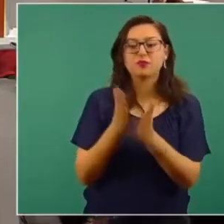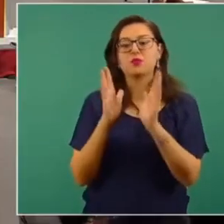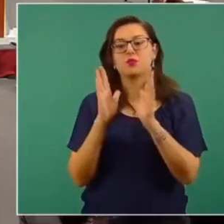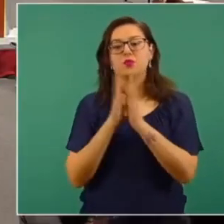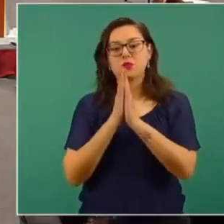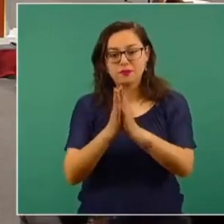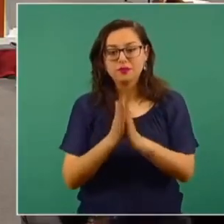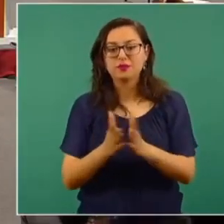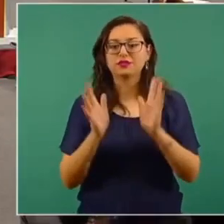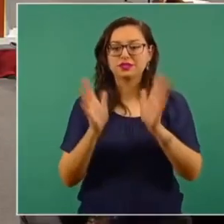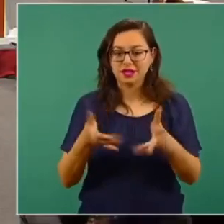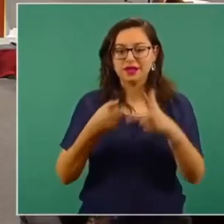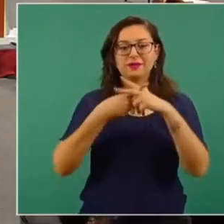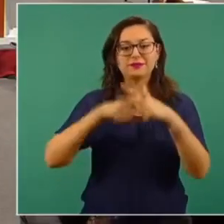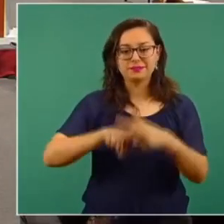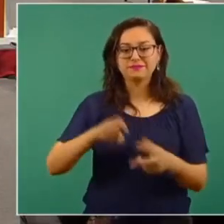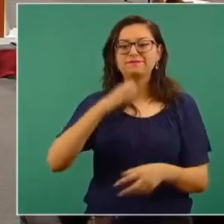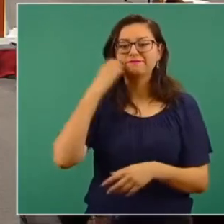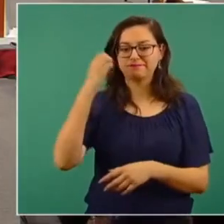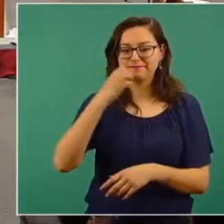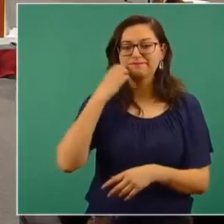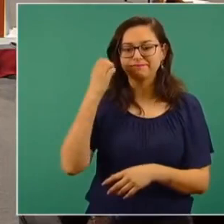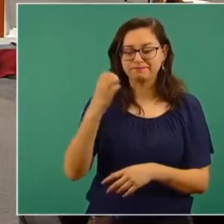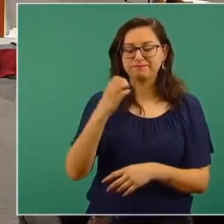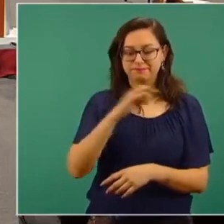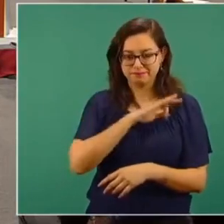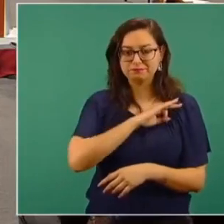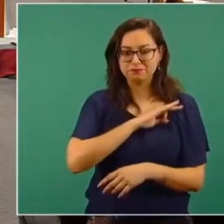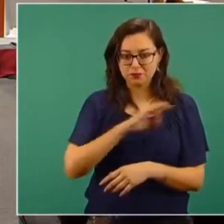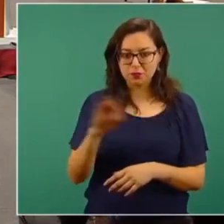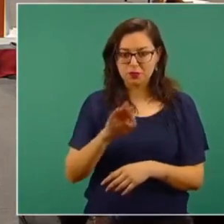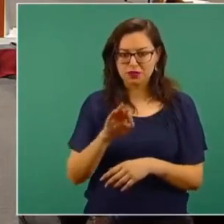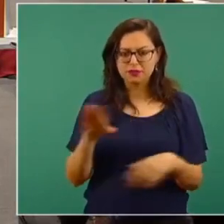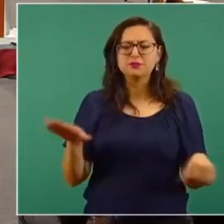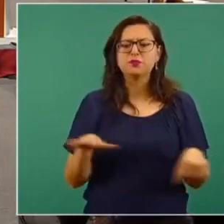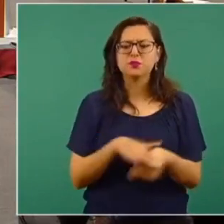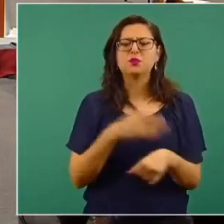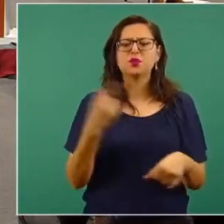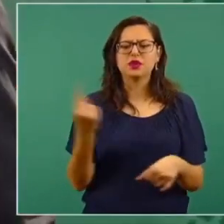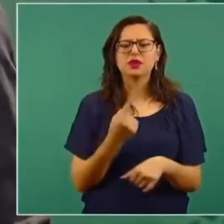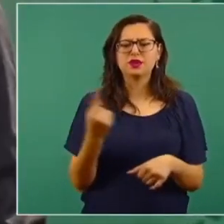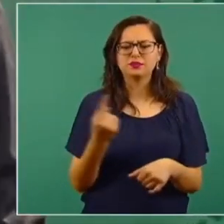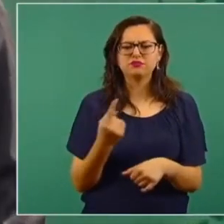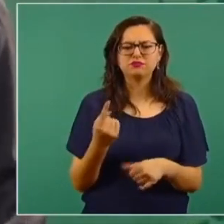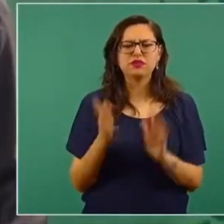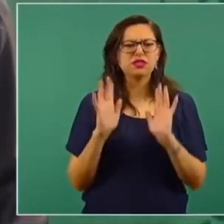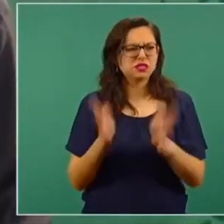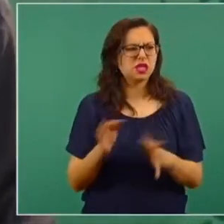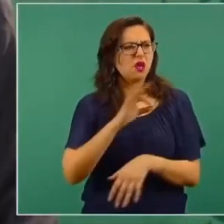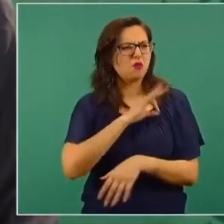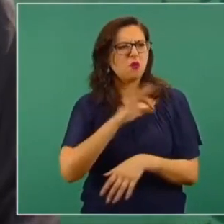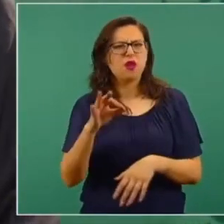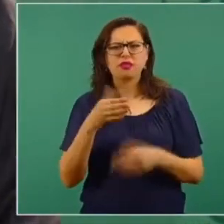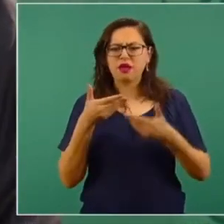modalidad híbrida sigue en pie y pues ya esa sería